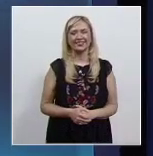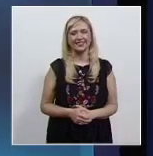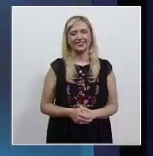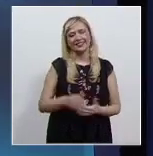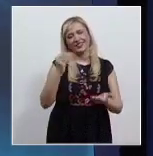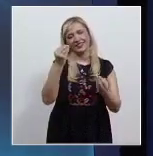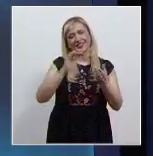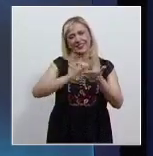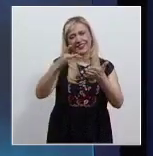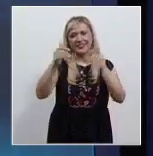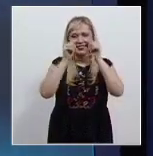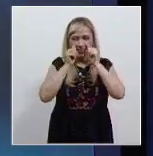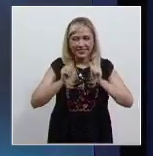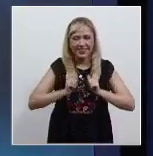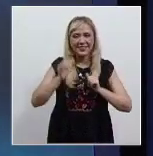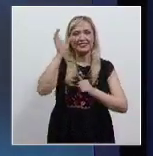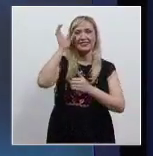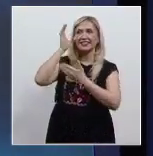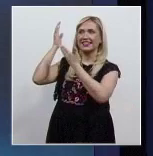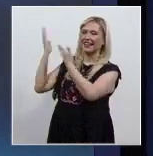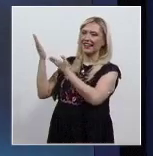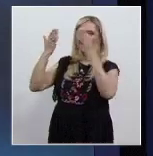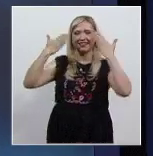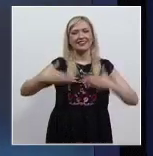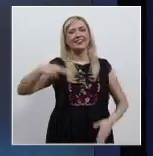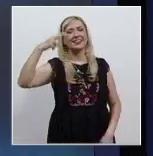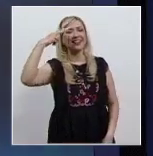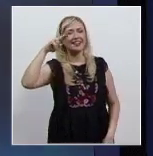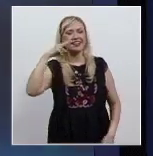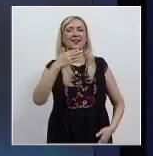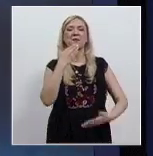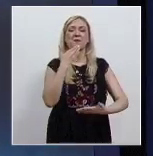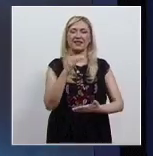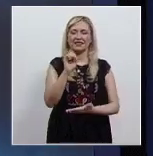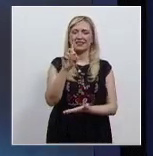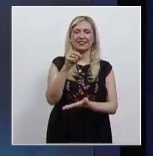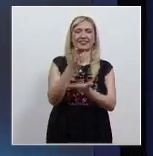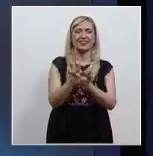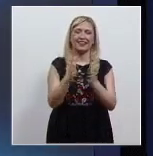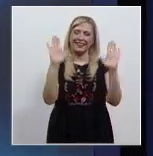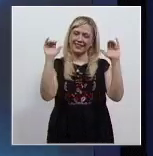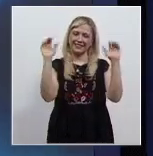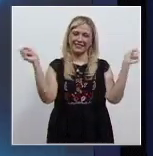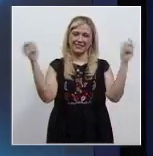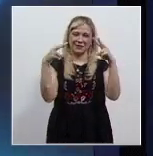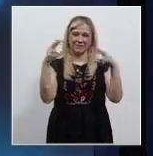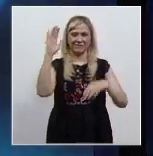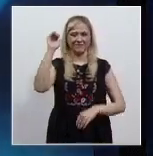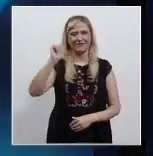Gracias por su atención. Soy Citlaly Pérez. Que tenga un excelente fin de semana. Hasta pronto.